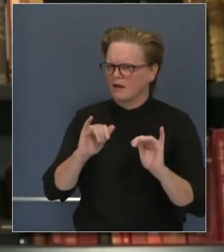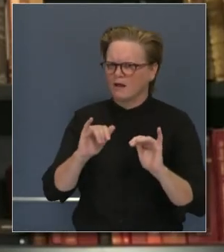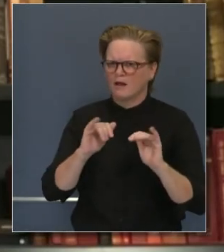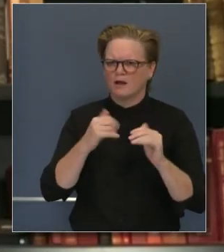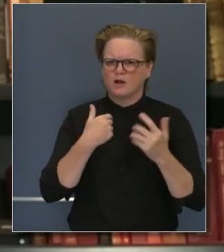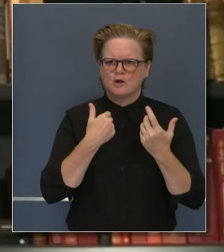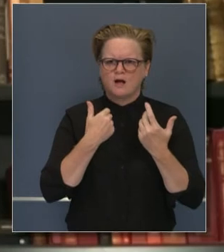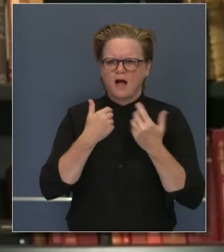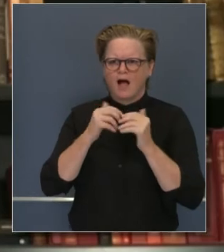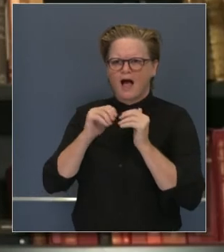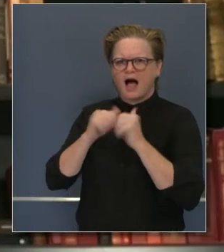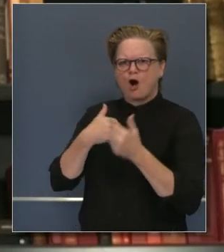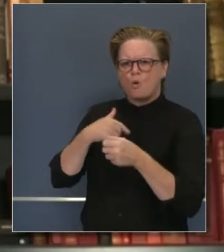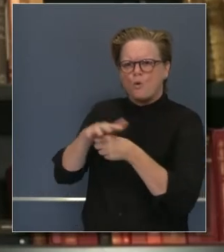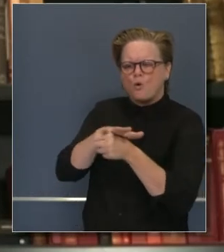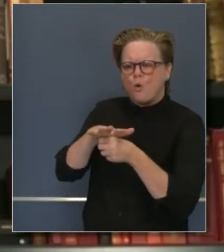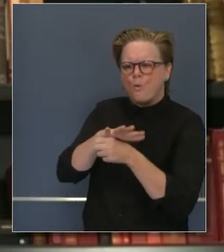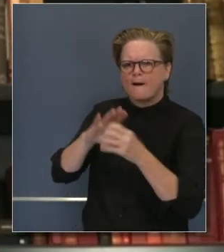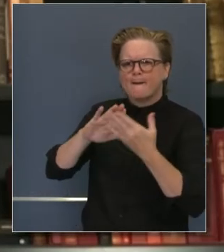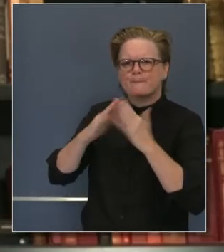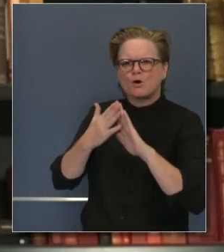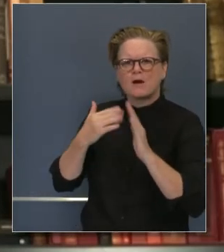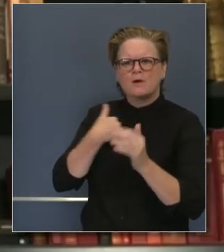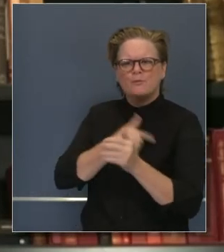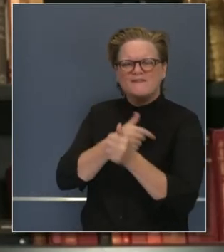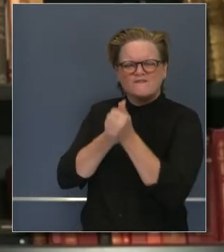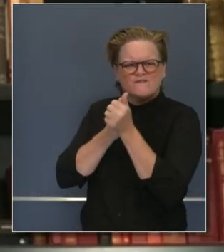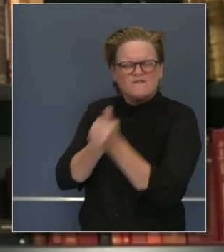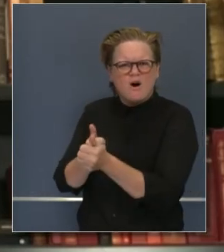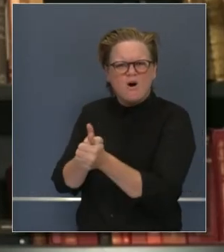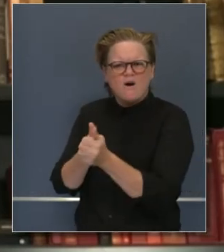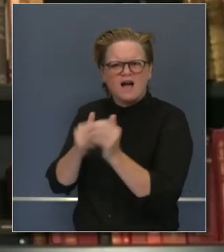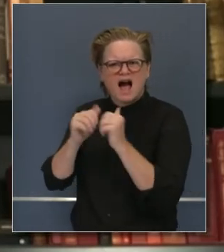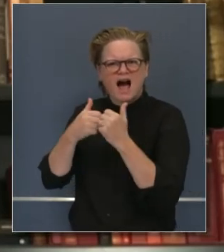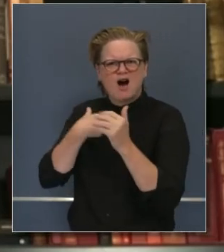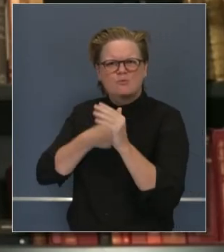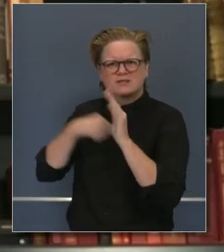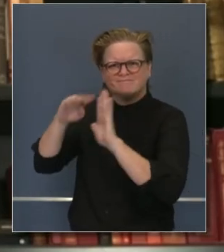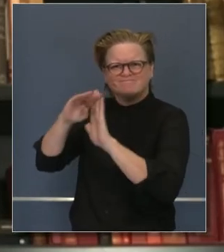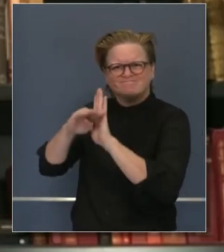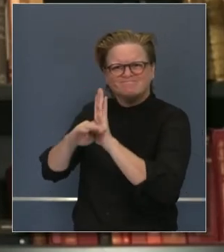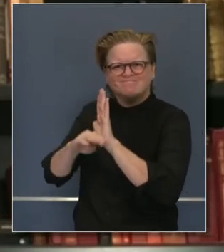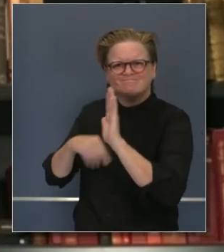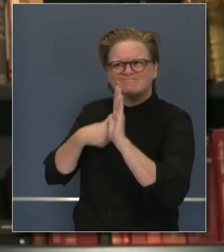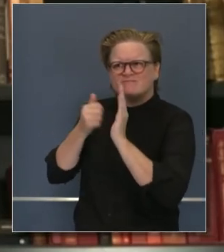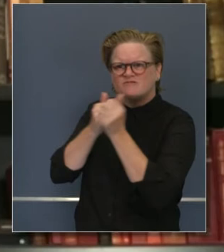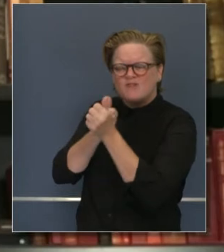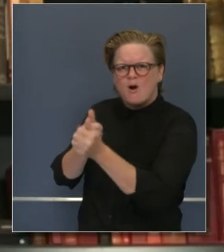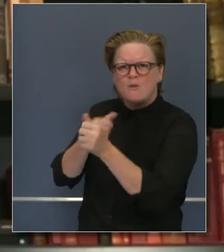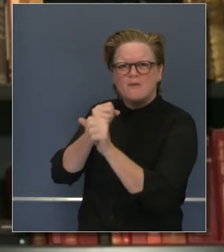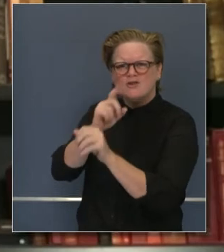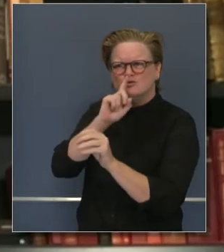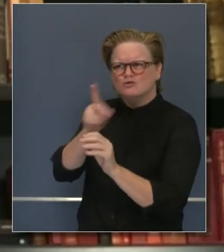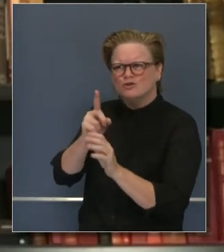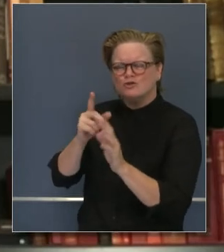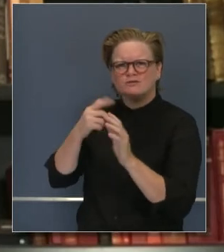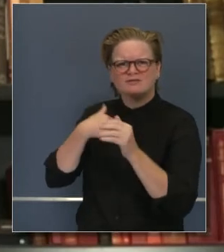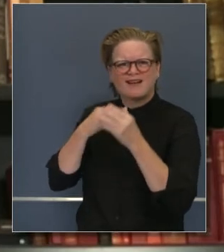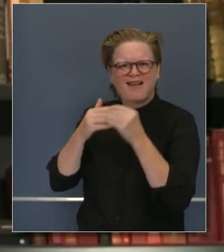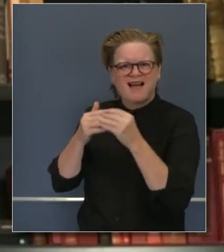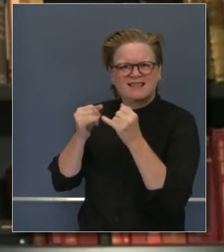datos específicos de las pautas locales. Para asegurarnos de que estábamos cumpliendo con estas. Nos dijeron esperar,